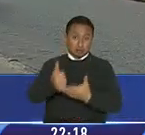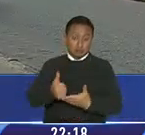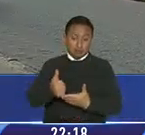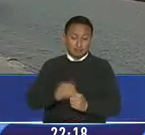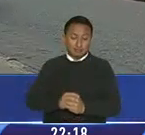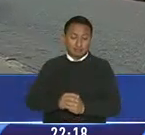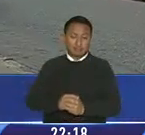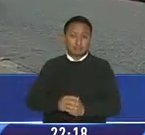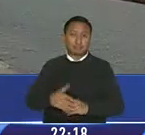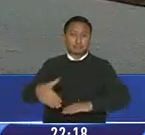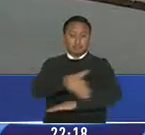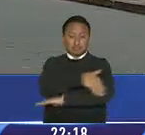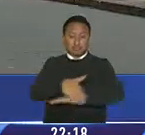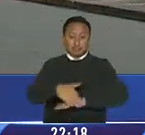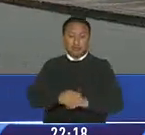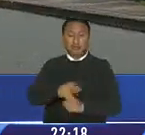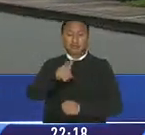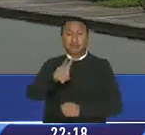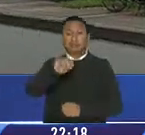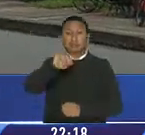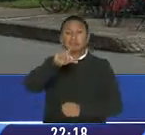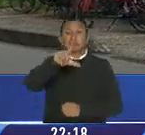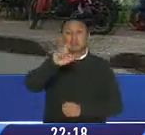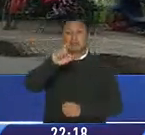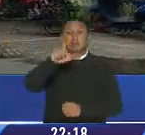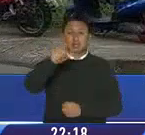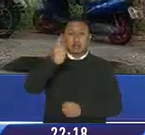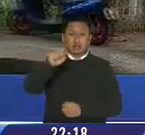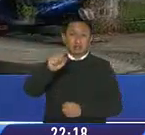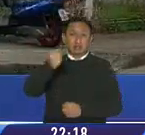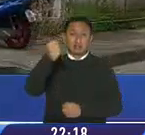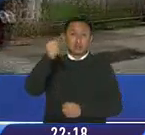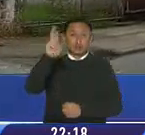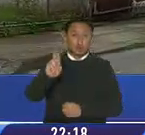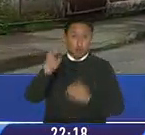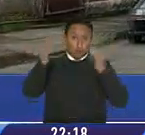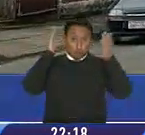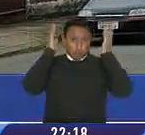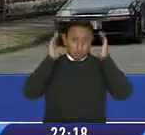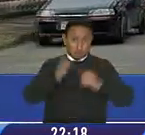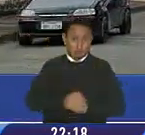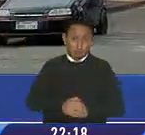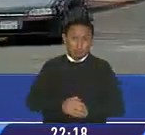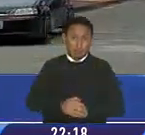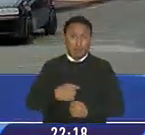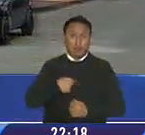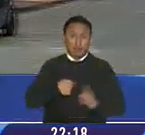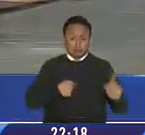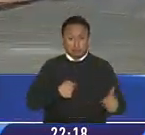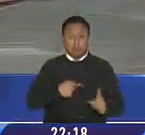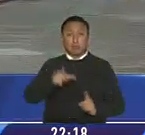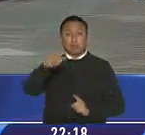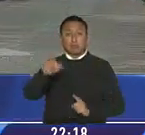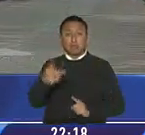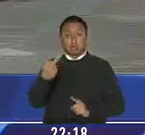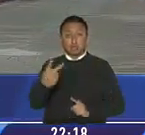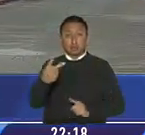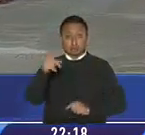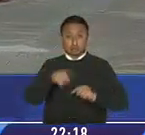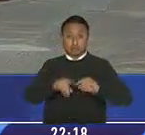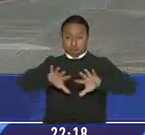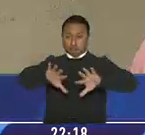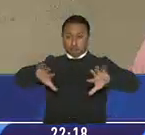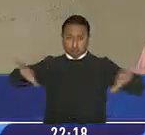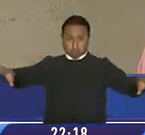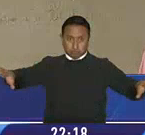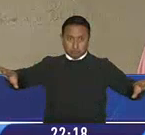un auxilio en la avenida Jorge Villegas, al sur de la ciudad de Babaoyo. Nosotros intentamos separar a ambas partes. En eso